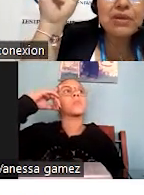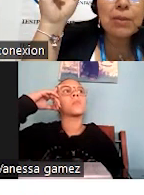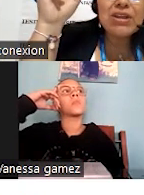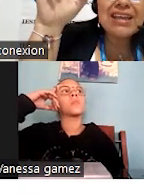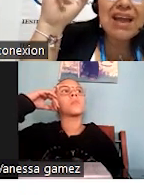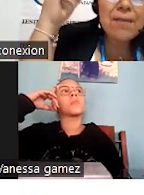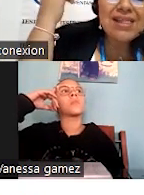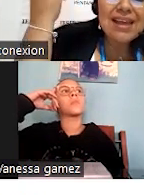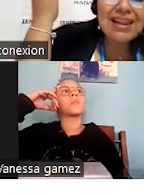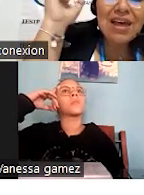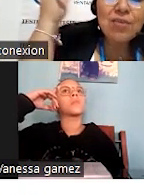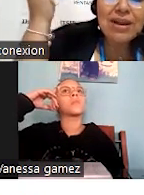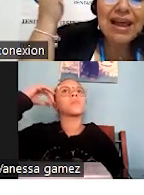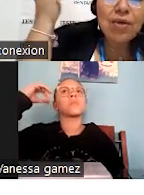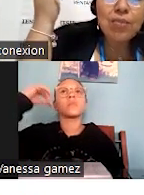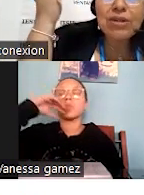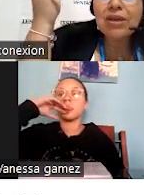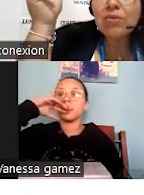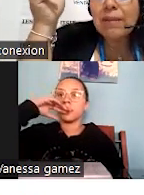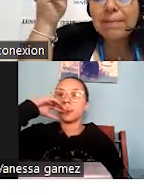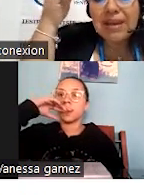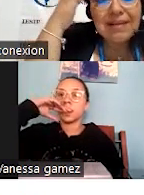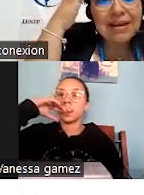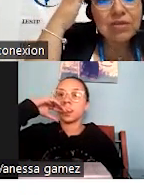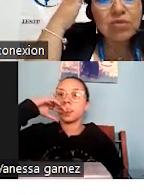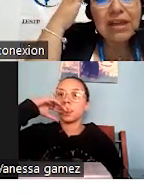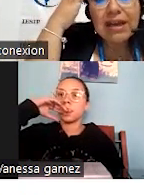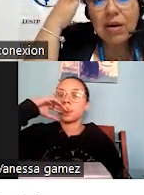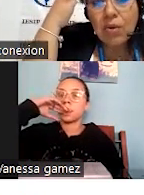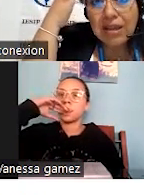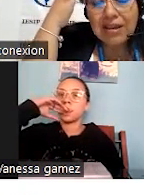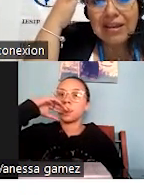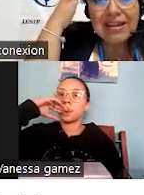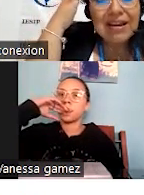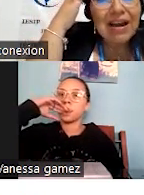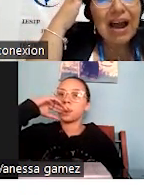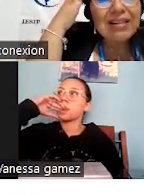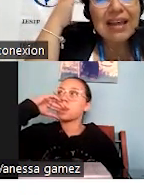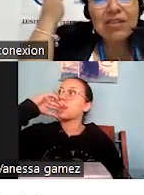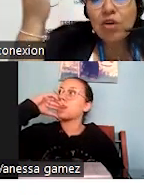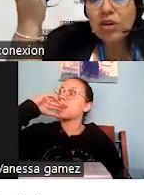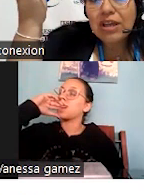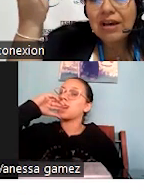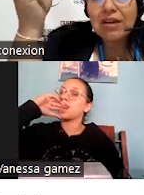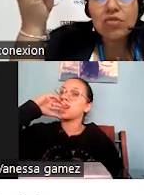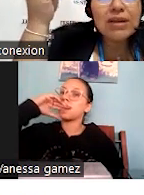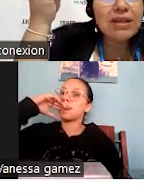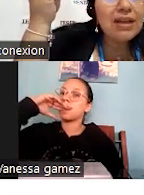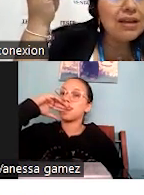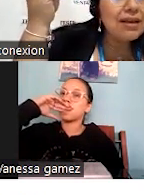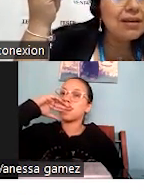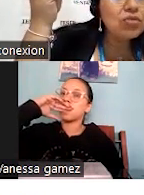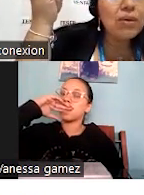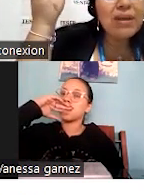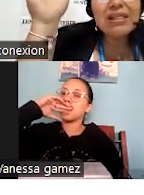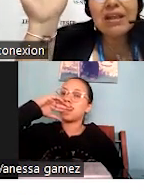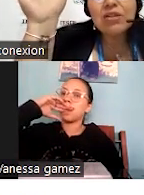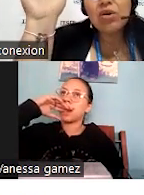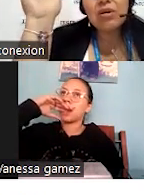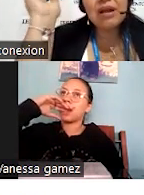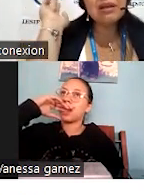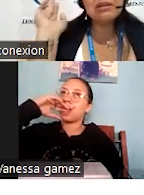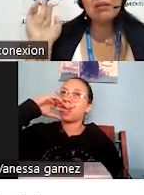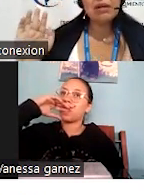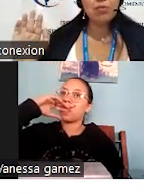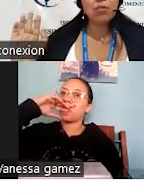porque ellas van de lado a lado, porque una empresa que no tenga hoy tecnología, que no maneje, todavía el